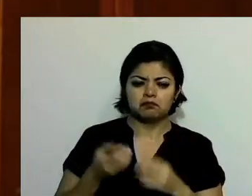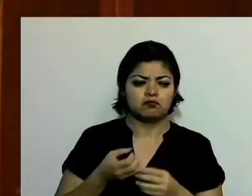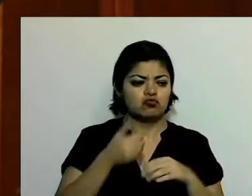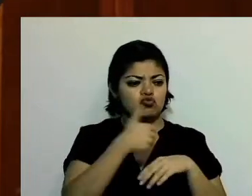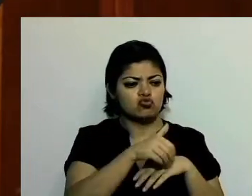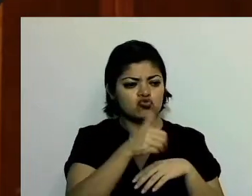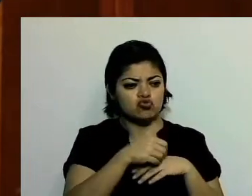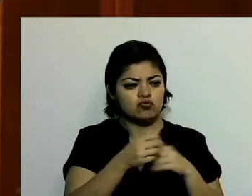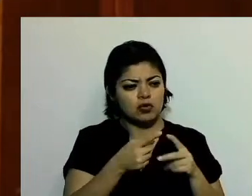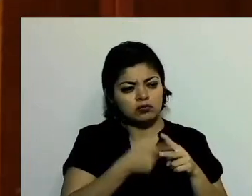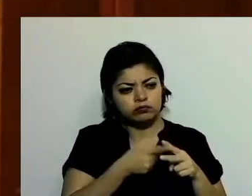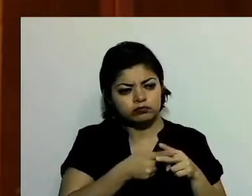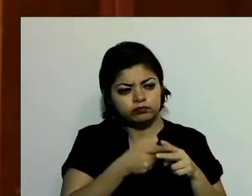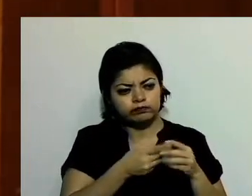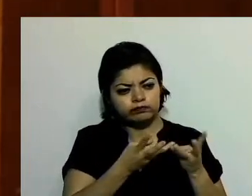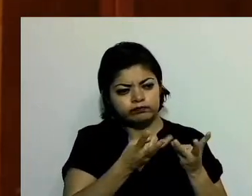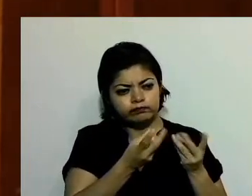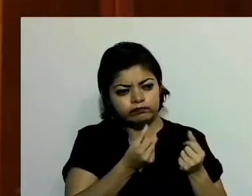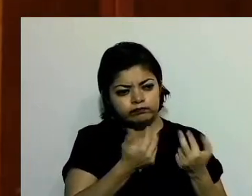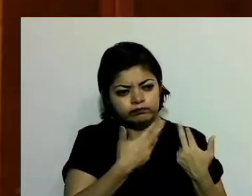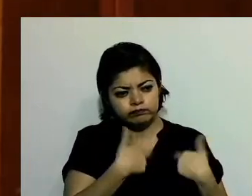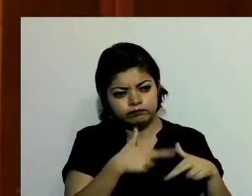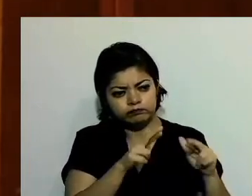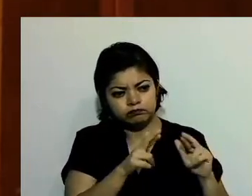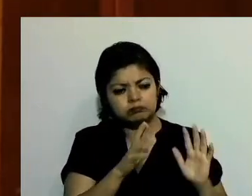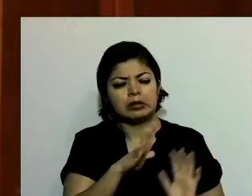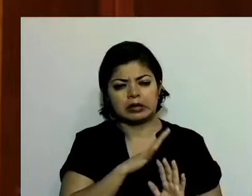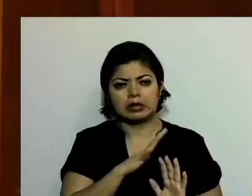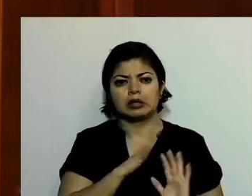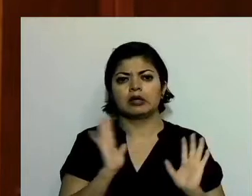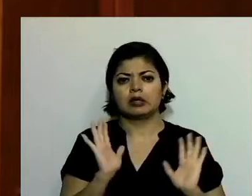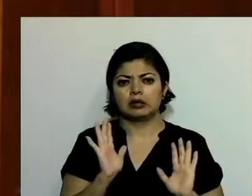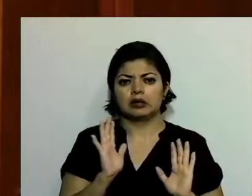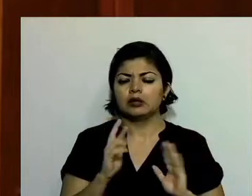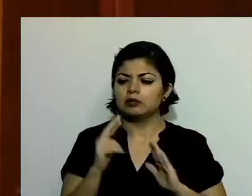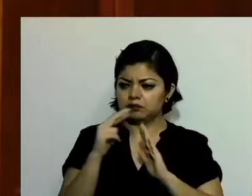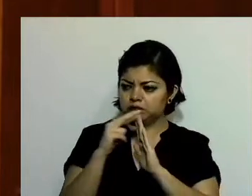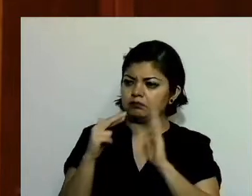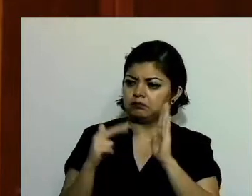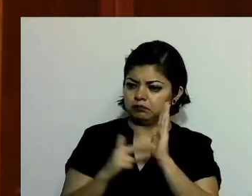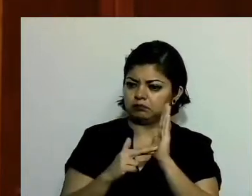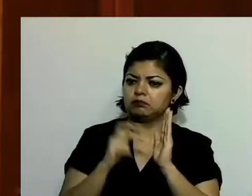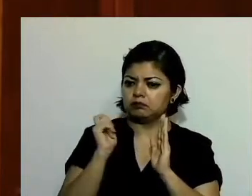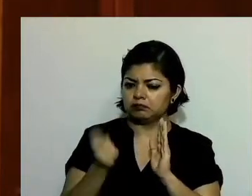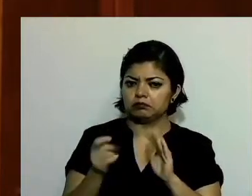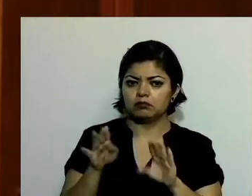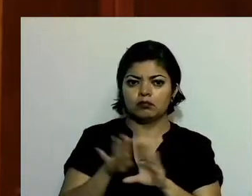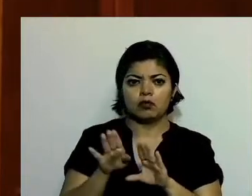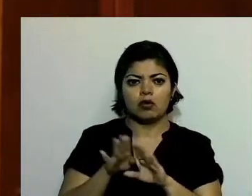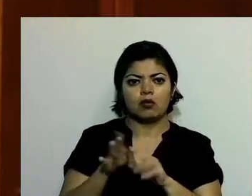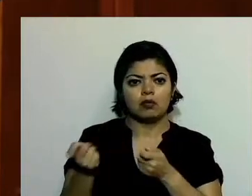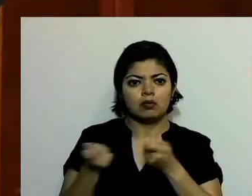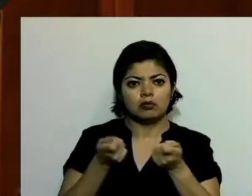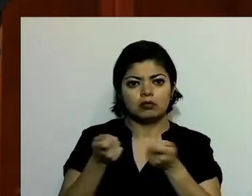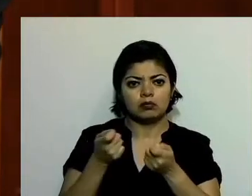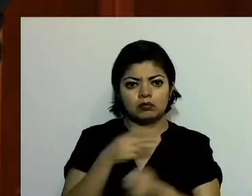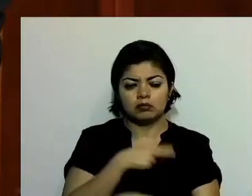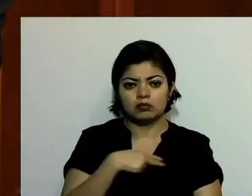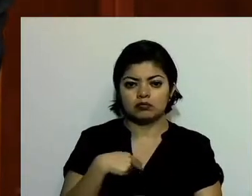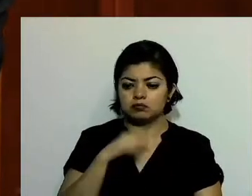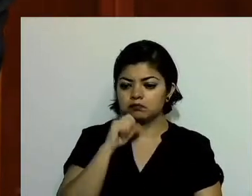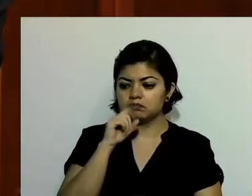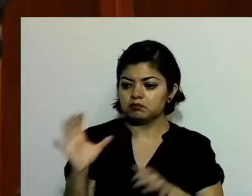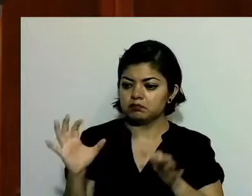indiscutiblemente. La normatividad para la conducción de nuestras relaciones